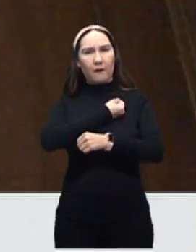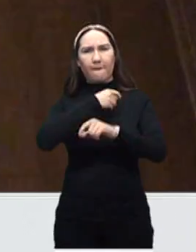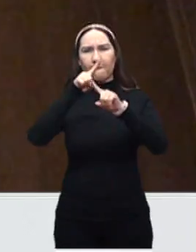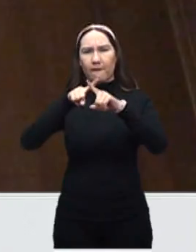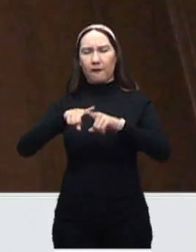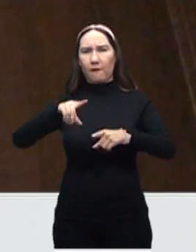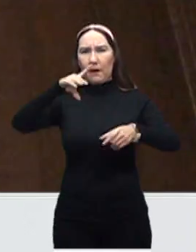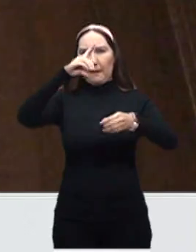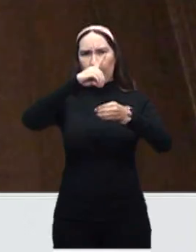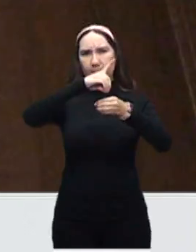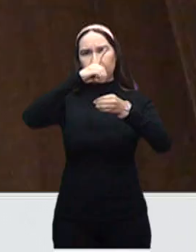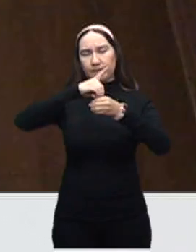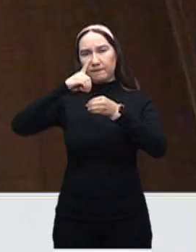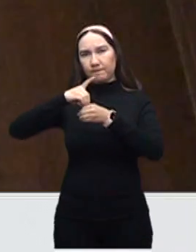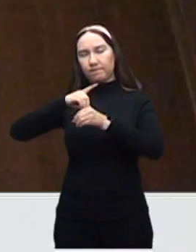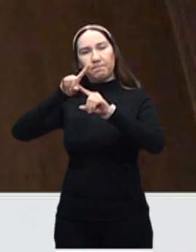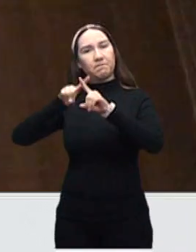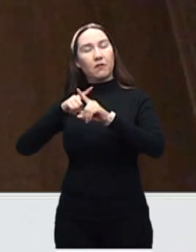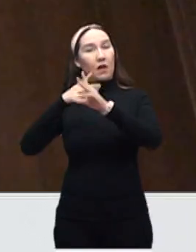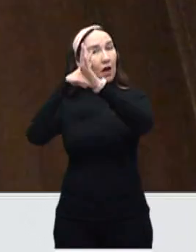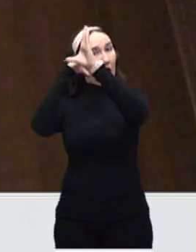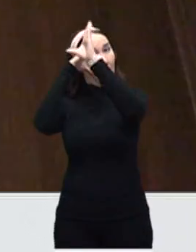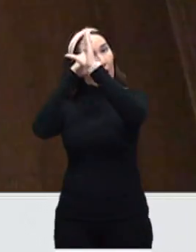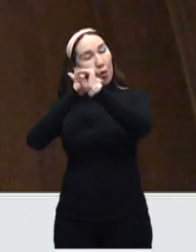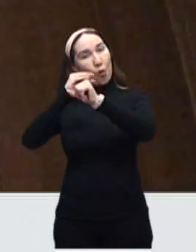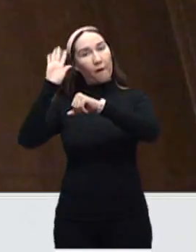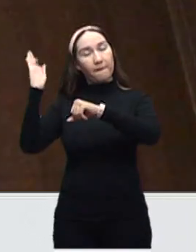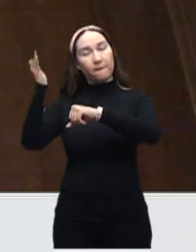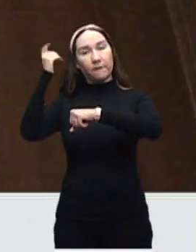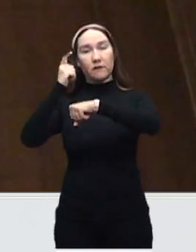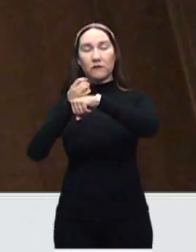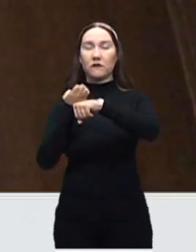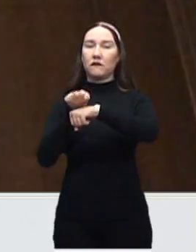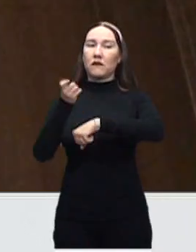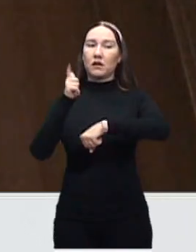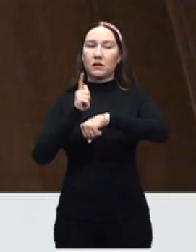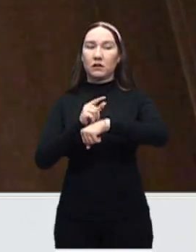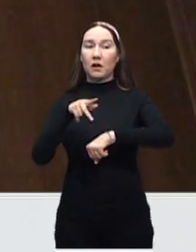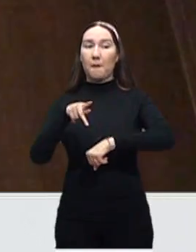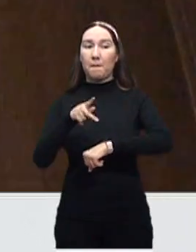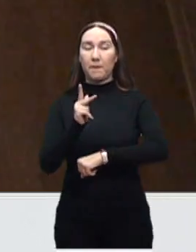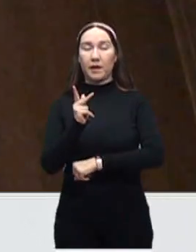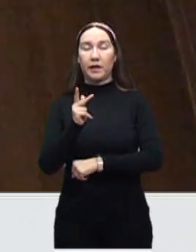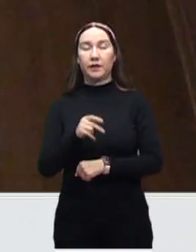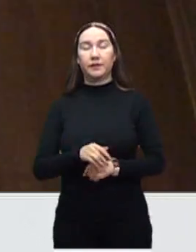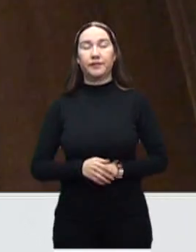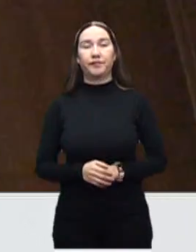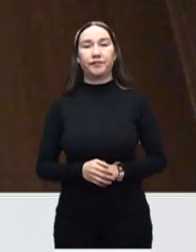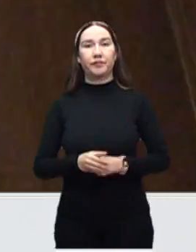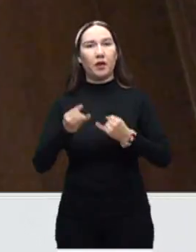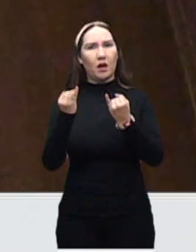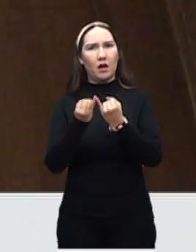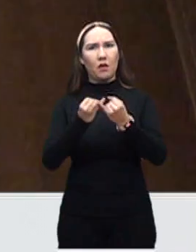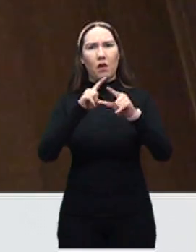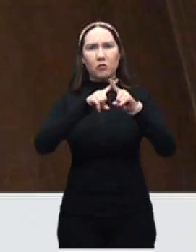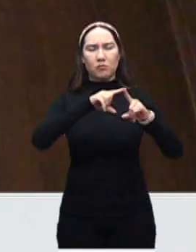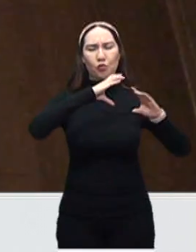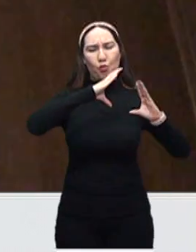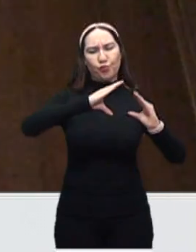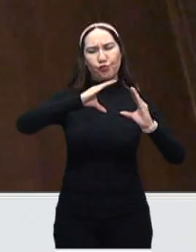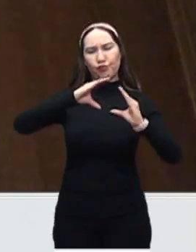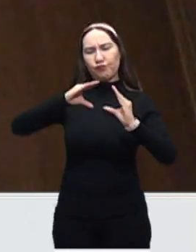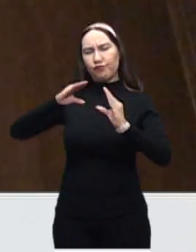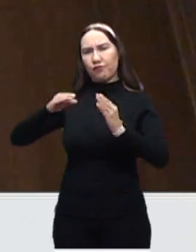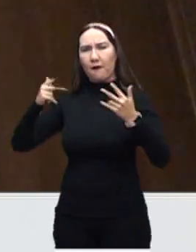desde luego, los convenios establecidos entre la Federación y el Estado, pero hemos tenido capacitación, asesoría a